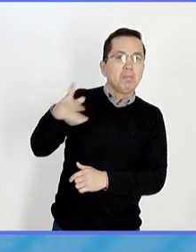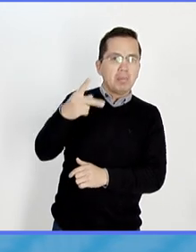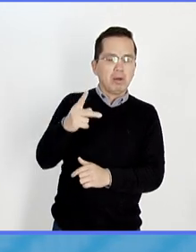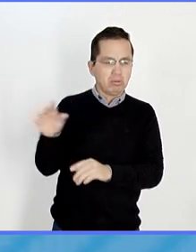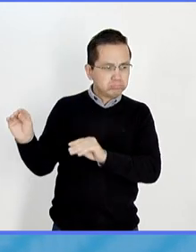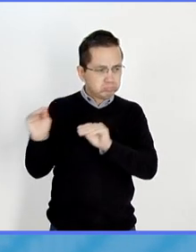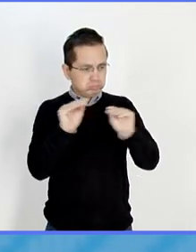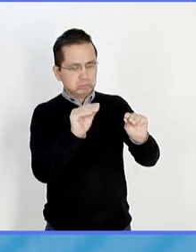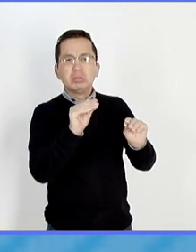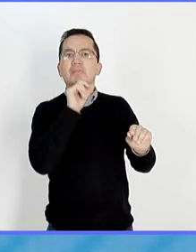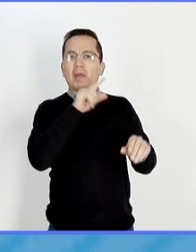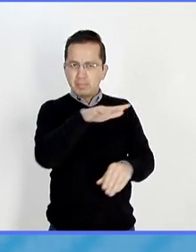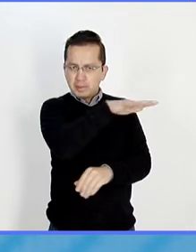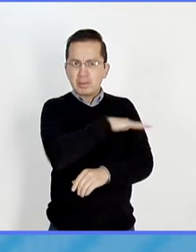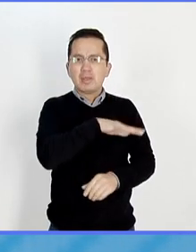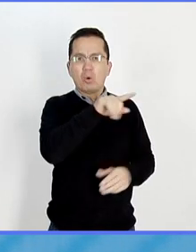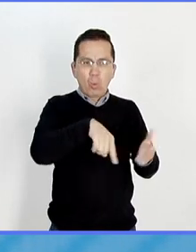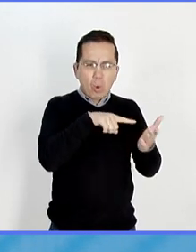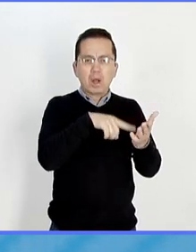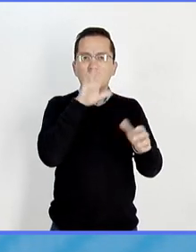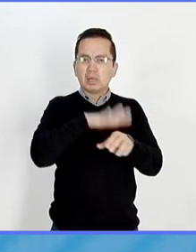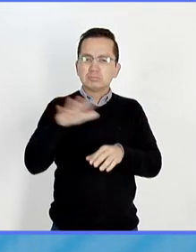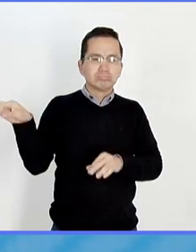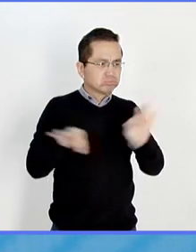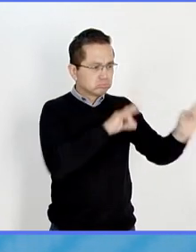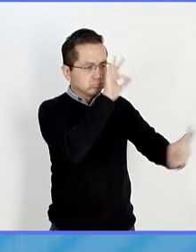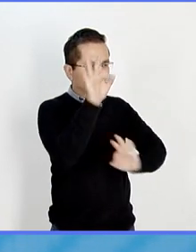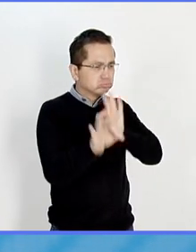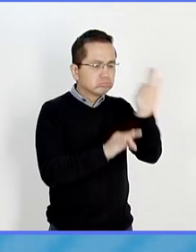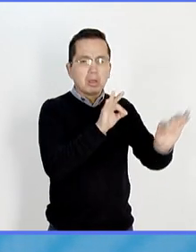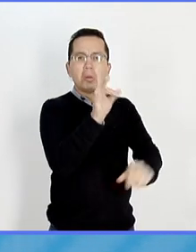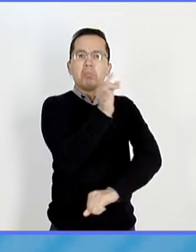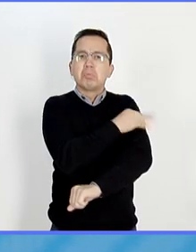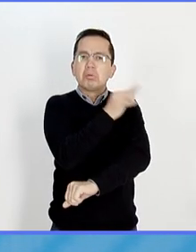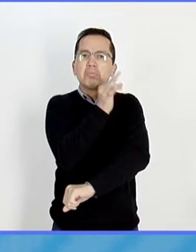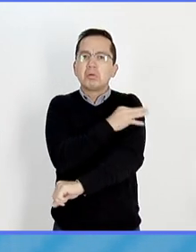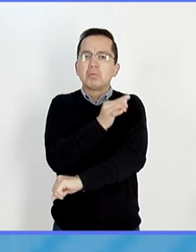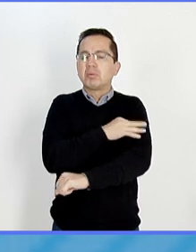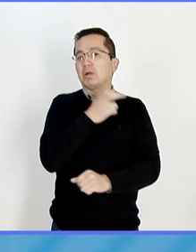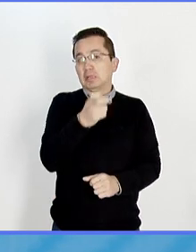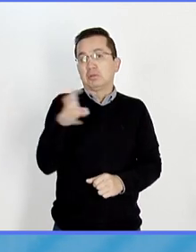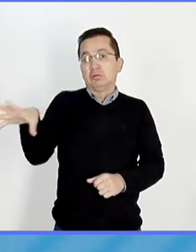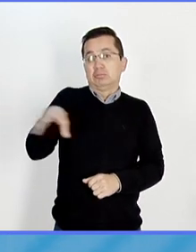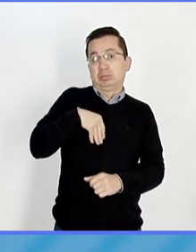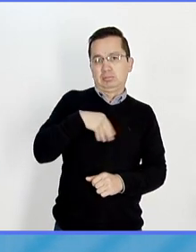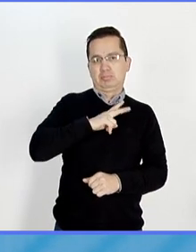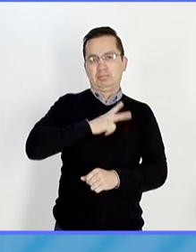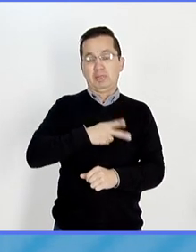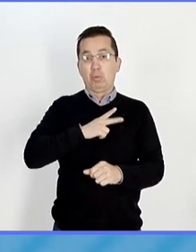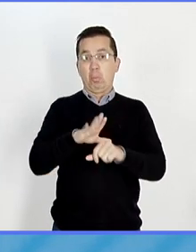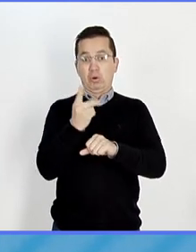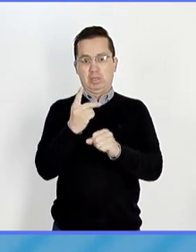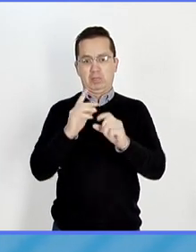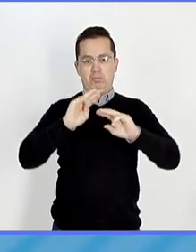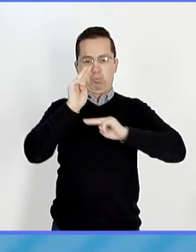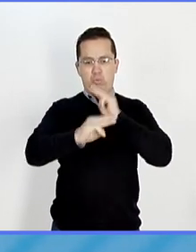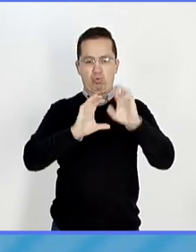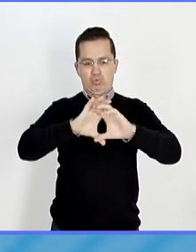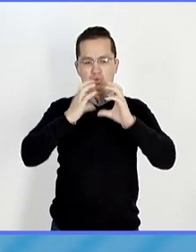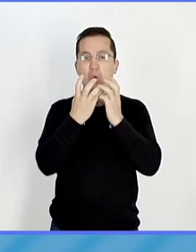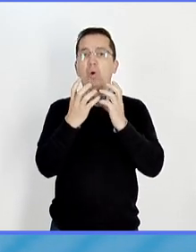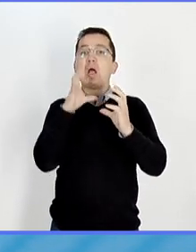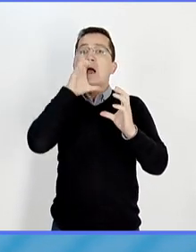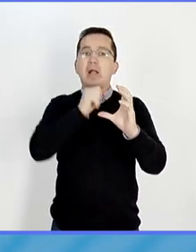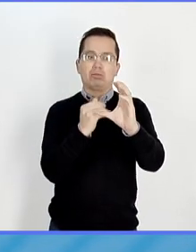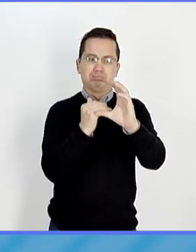hacia los polos porque hay una mayor temperatura donde pueden vivir estos moscos transmisores de virus. De